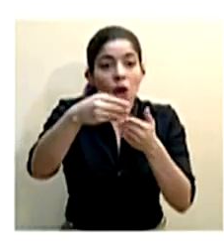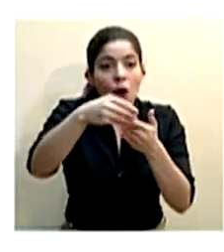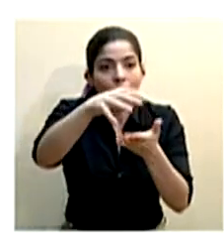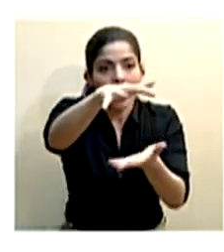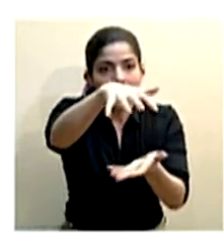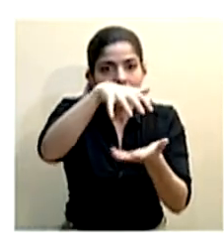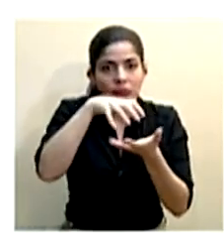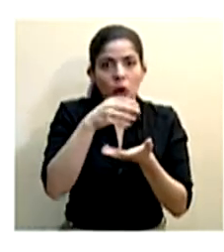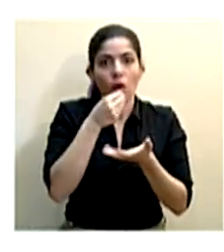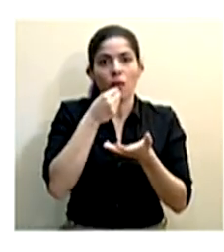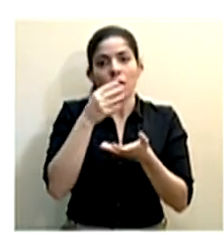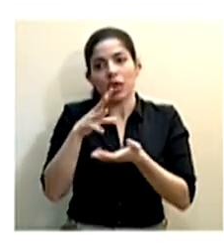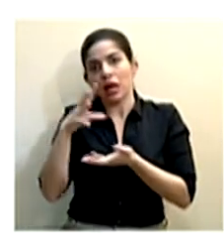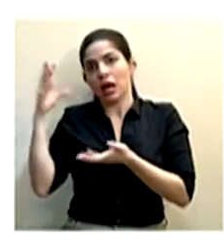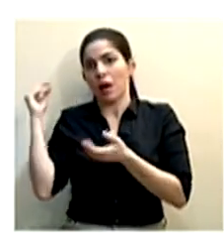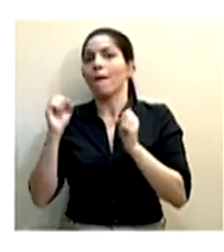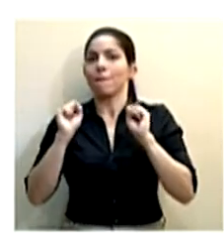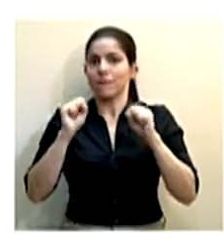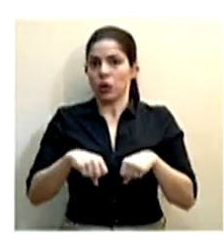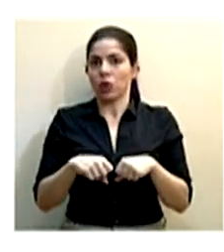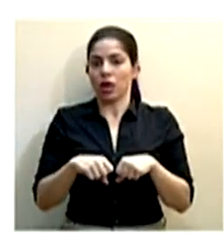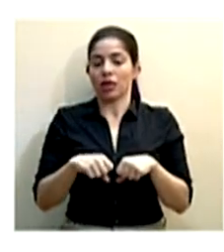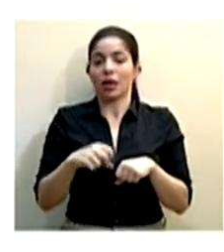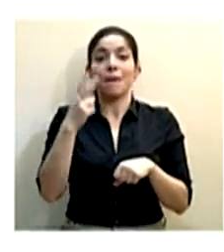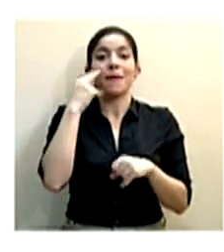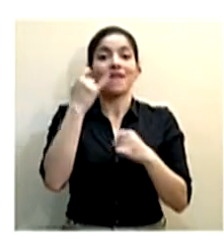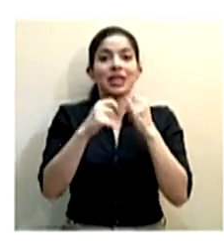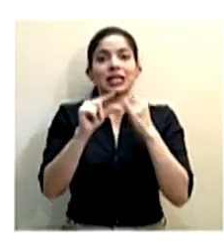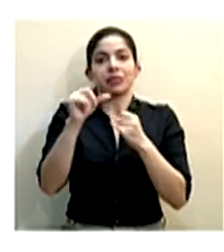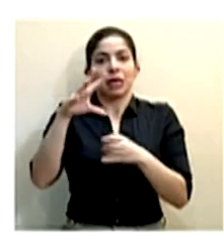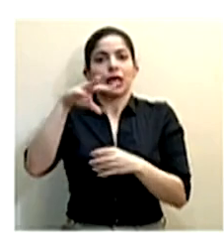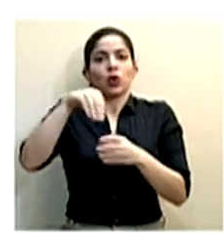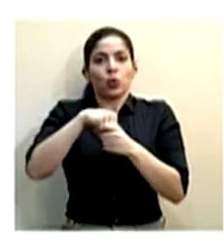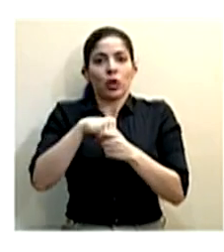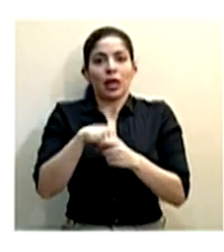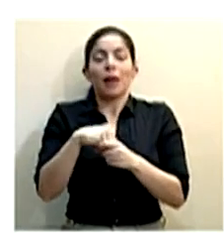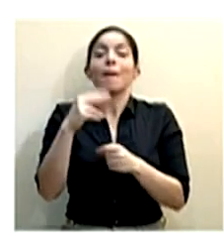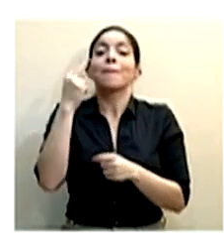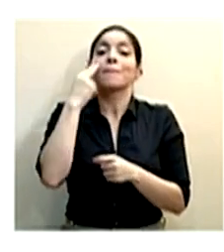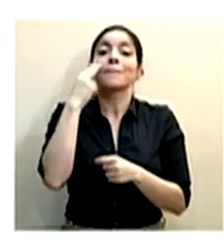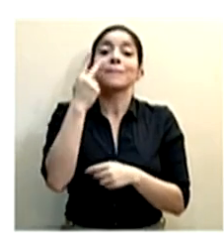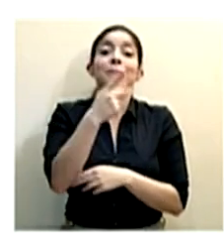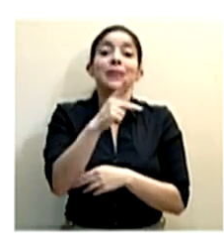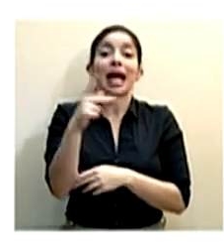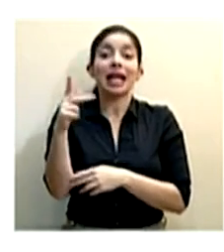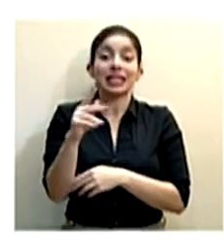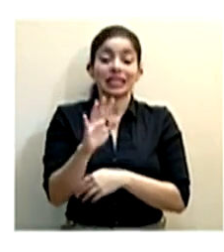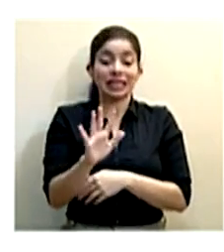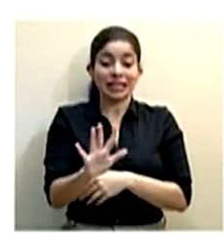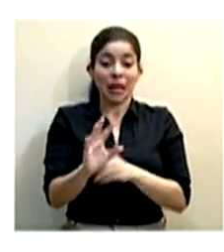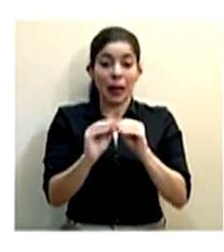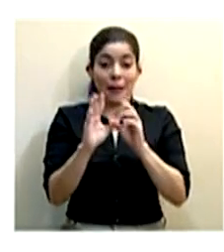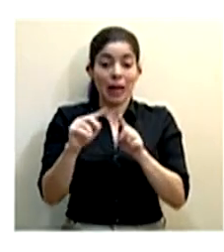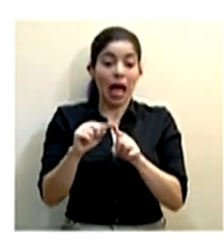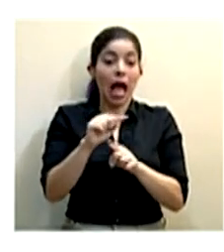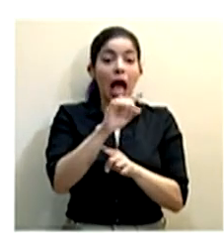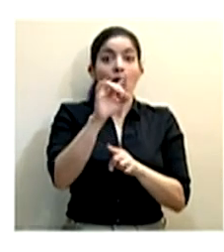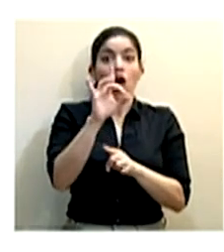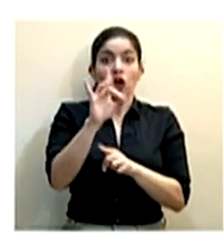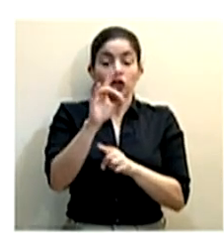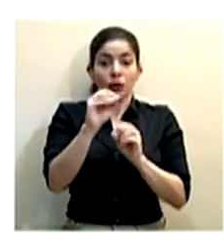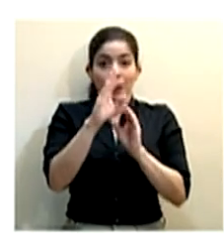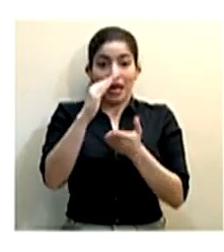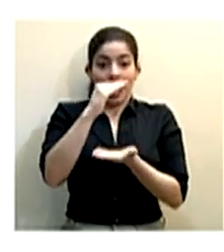retirar la comida. Incluso vean que ahí está los fines de semana. Vean ustedes que las playas de 5 a 8, no lo especifique ahora,